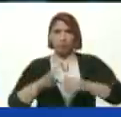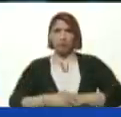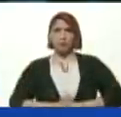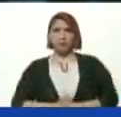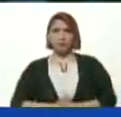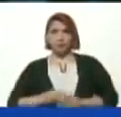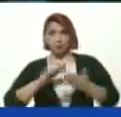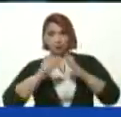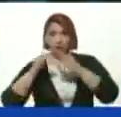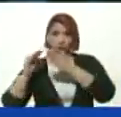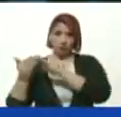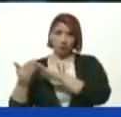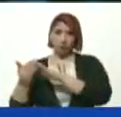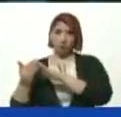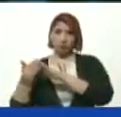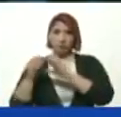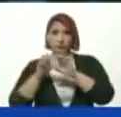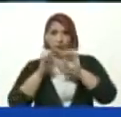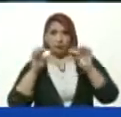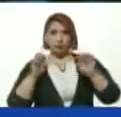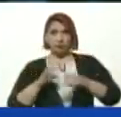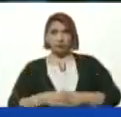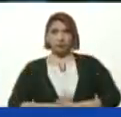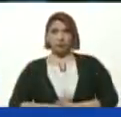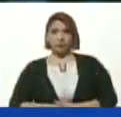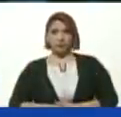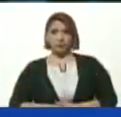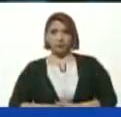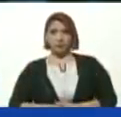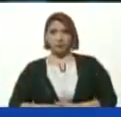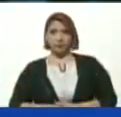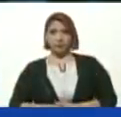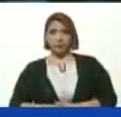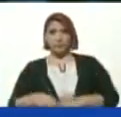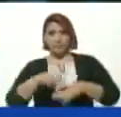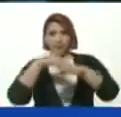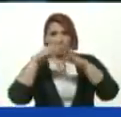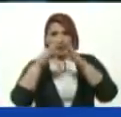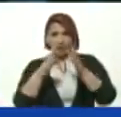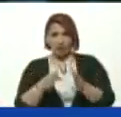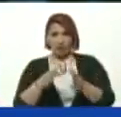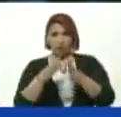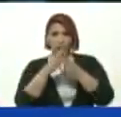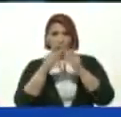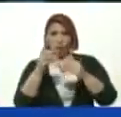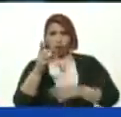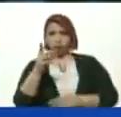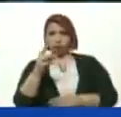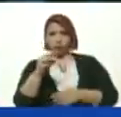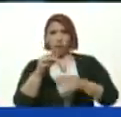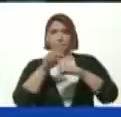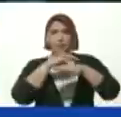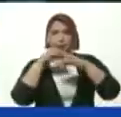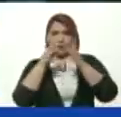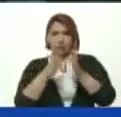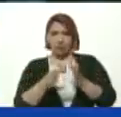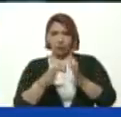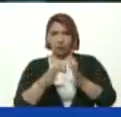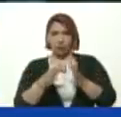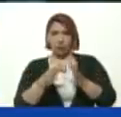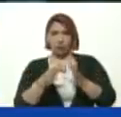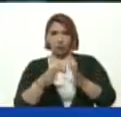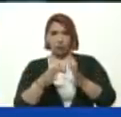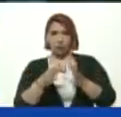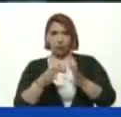comunidades Educativas De zonas educativas Las viceministras El viceministro El vicepresidente